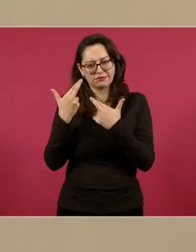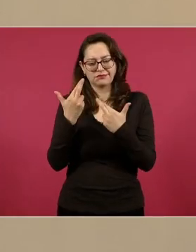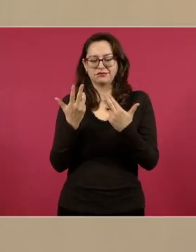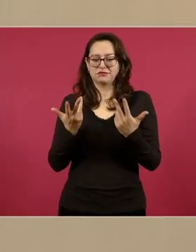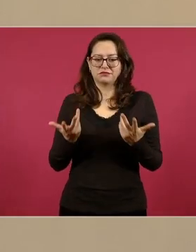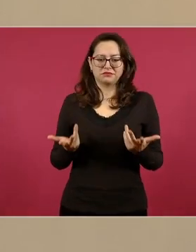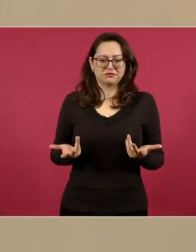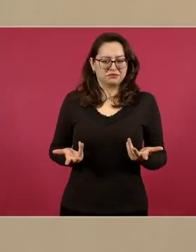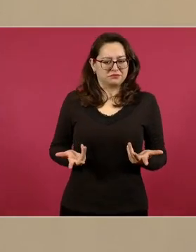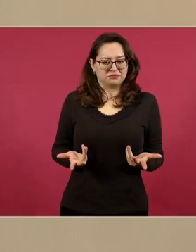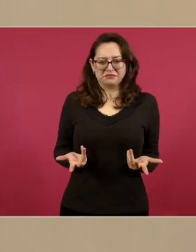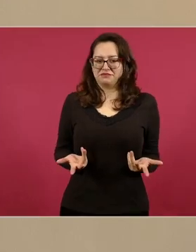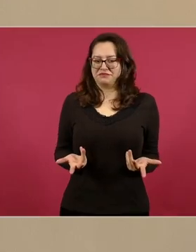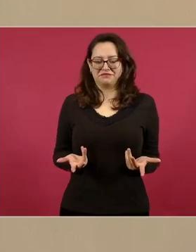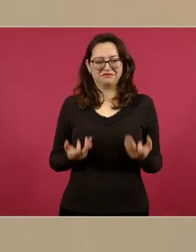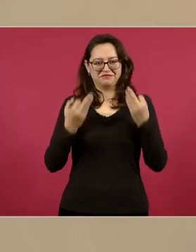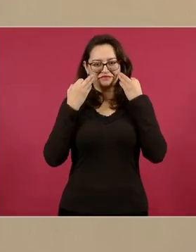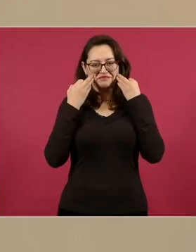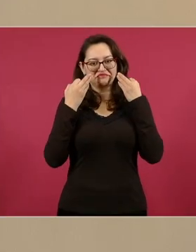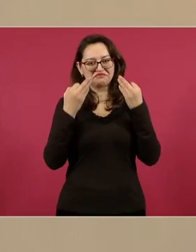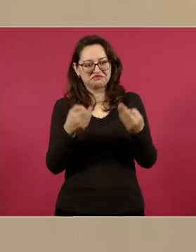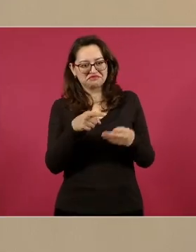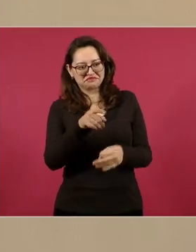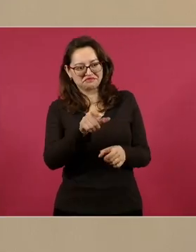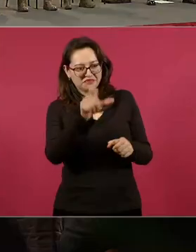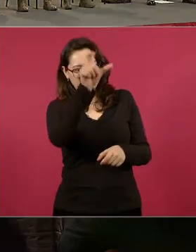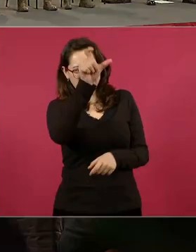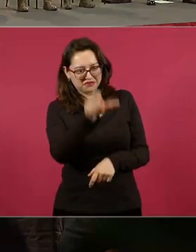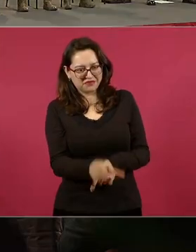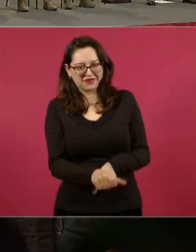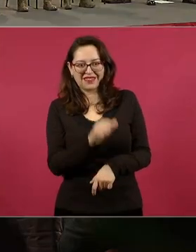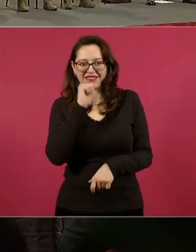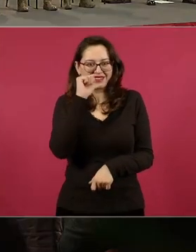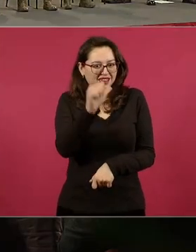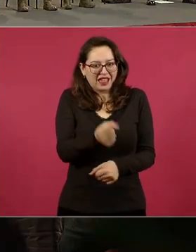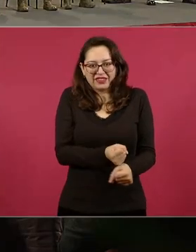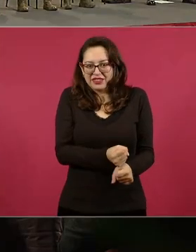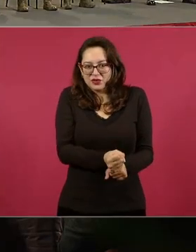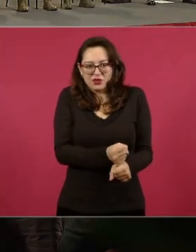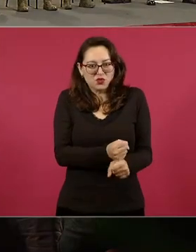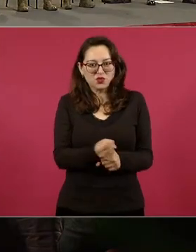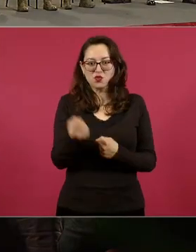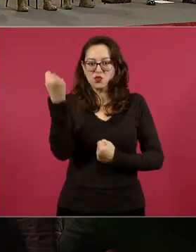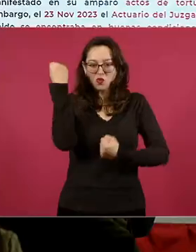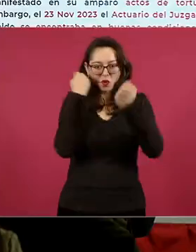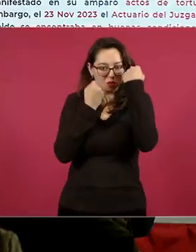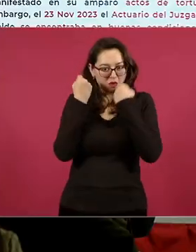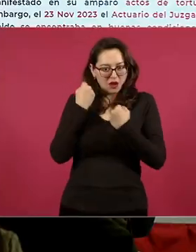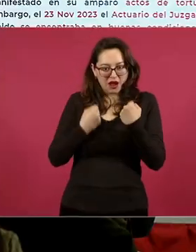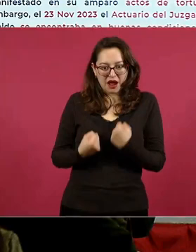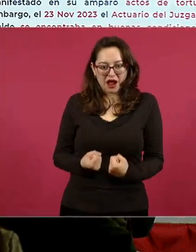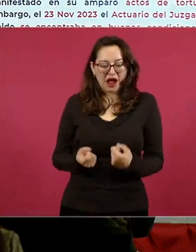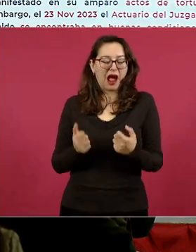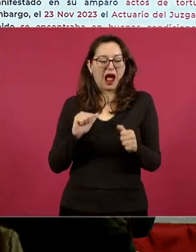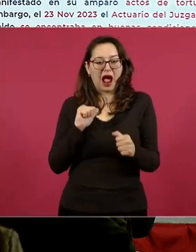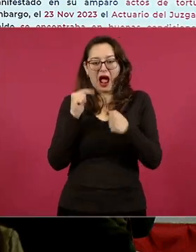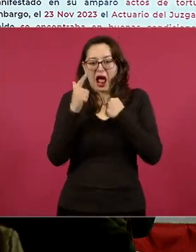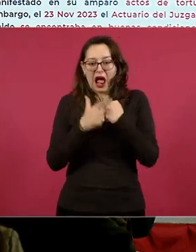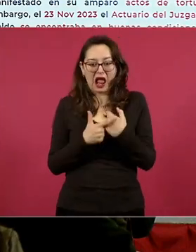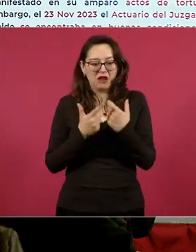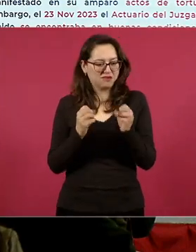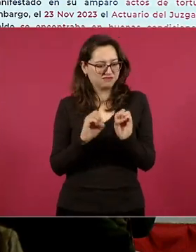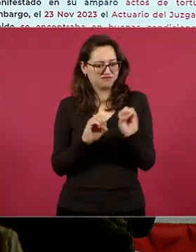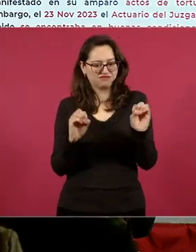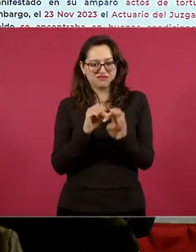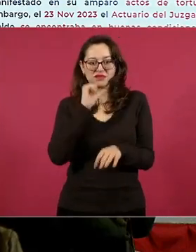juzgado se acercioró que el detenido se encontraba en buenas condiciones no presentaba lesiones visibles, golpes o moretones